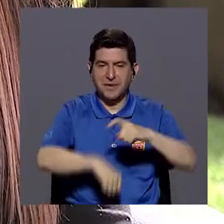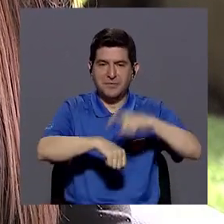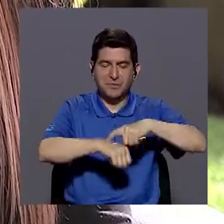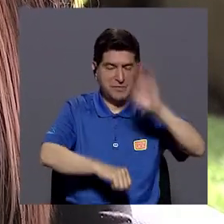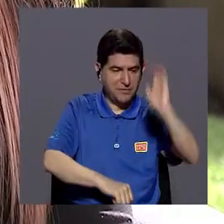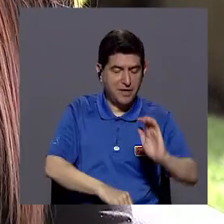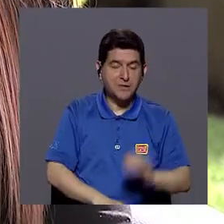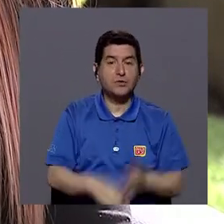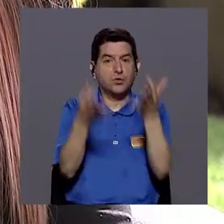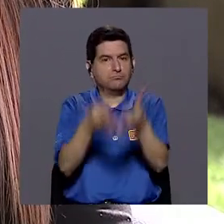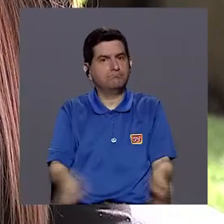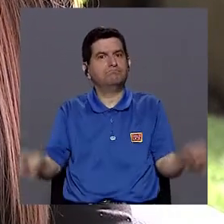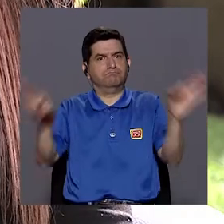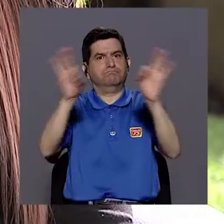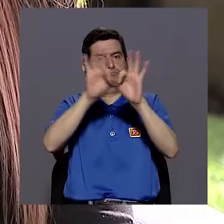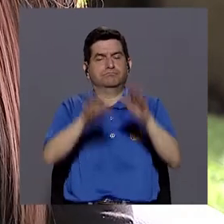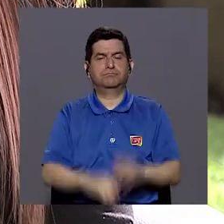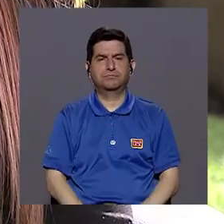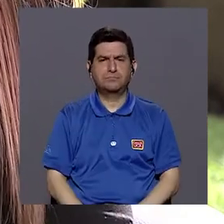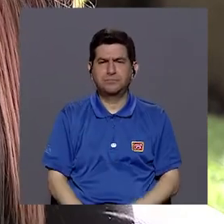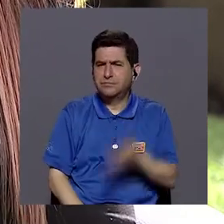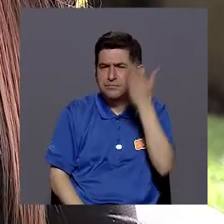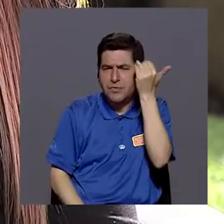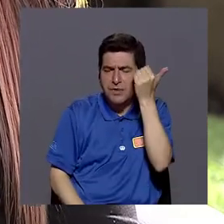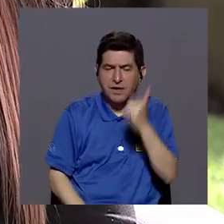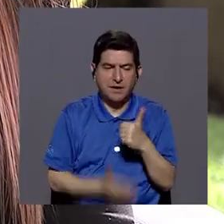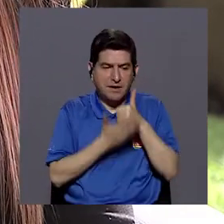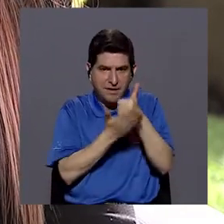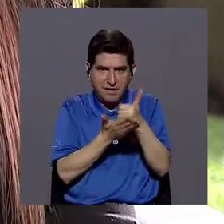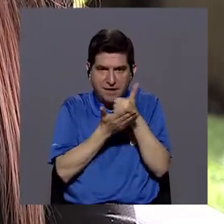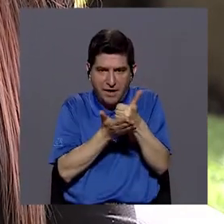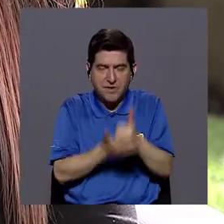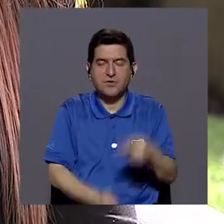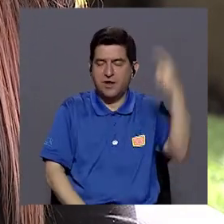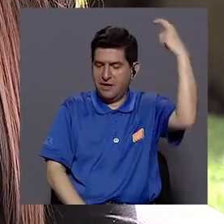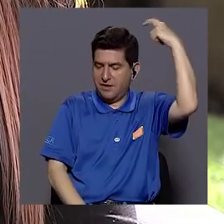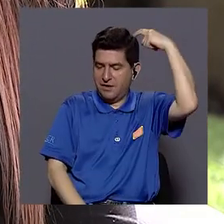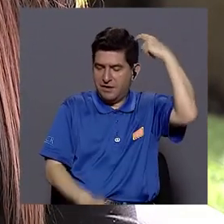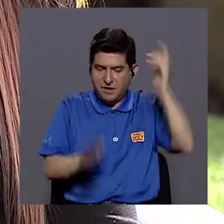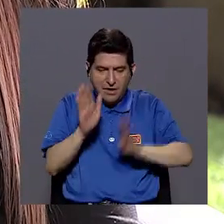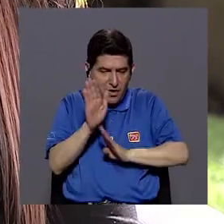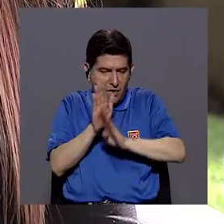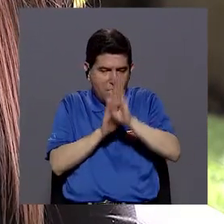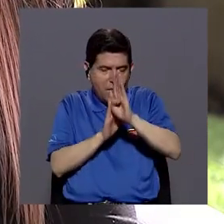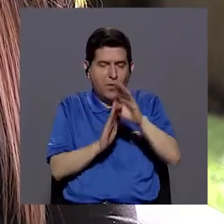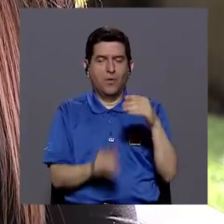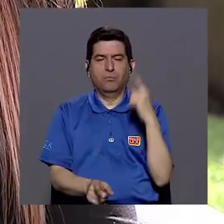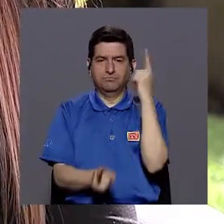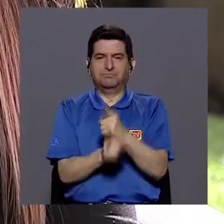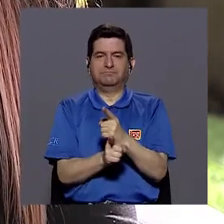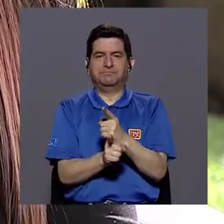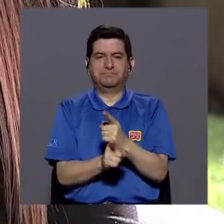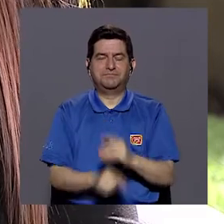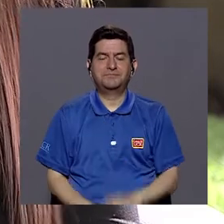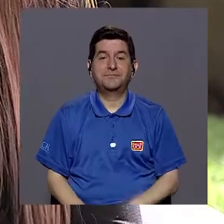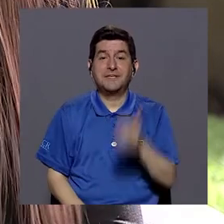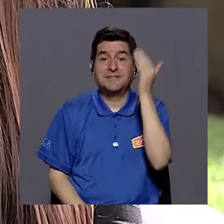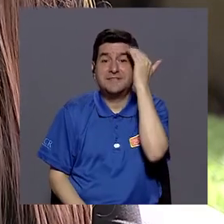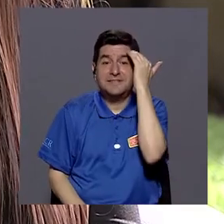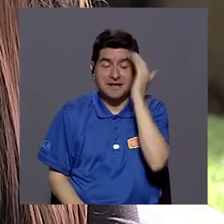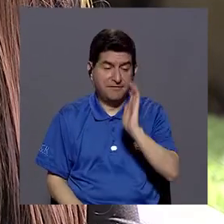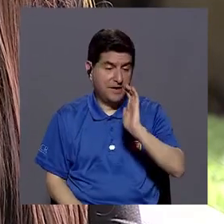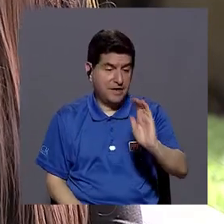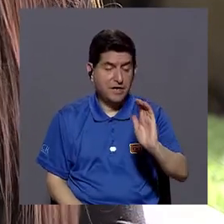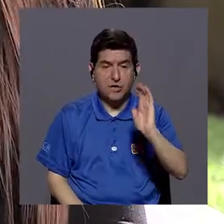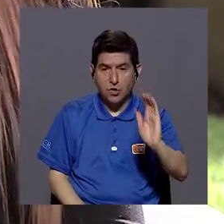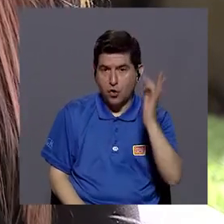fundamental en el sentido que va a ayudar a que el cerebro tenga un desarrollo óptimo, ¿verdad? Entonces sabemos que